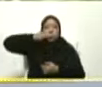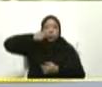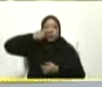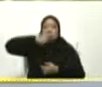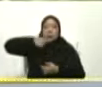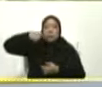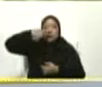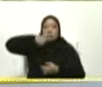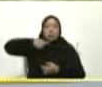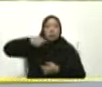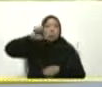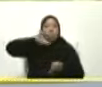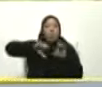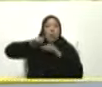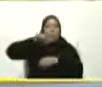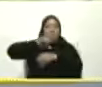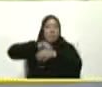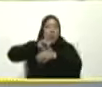Biomédica